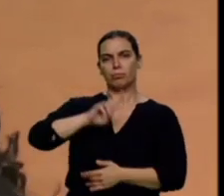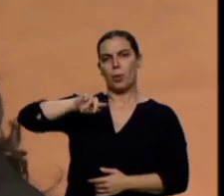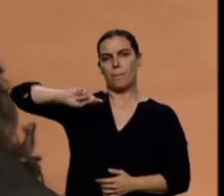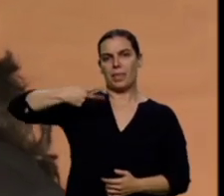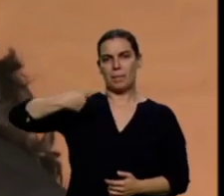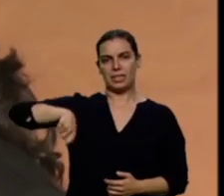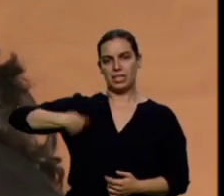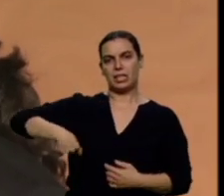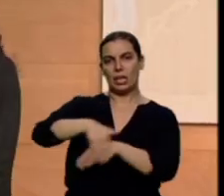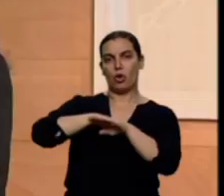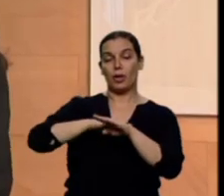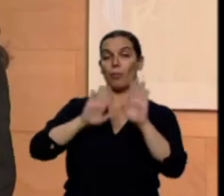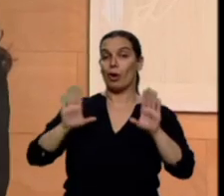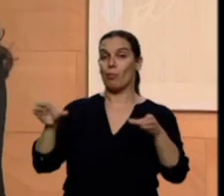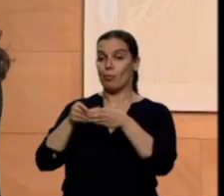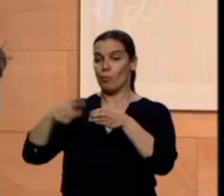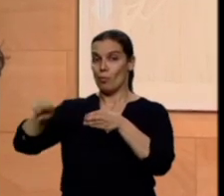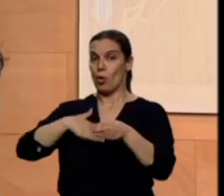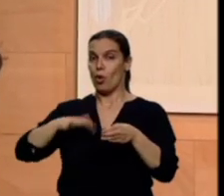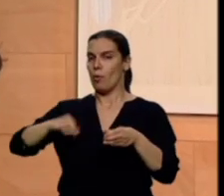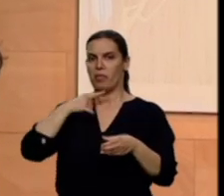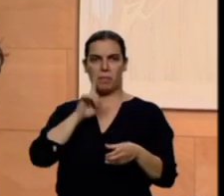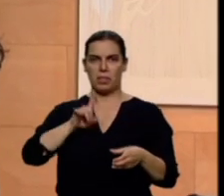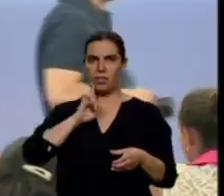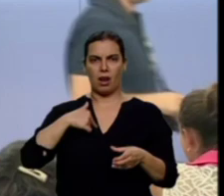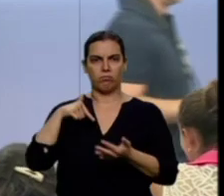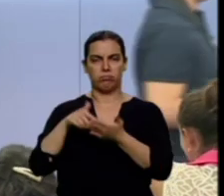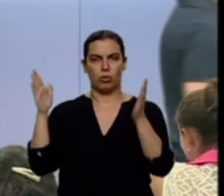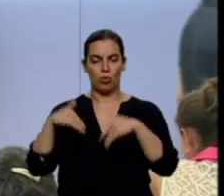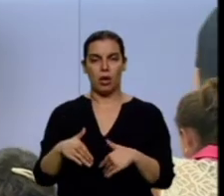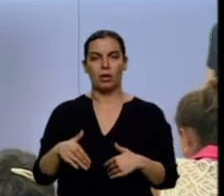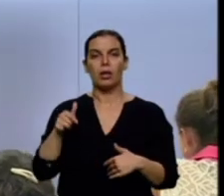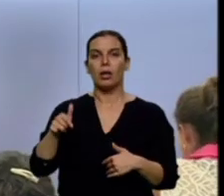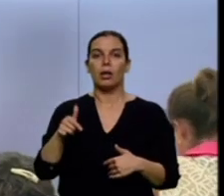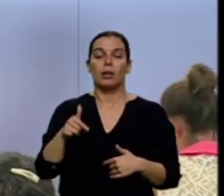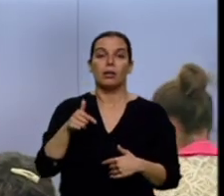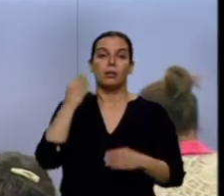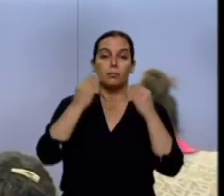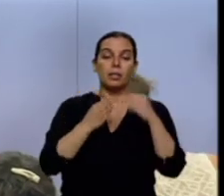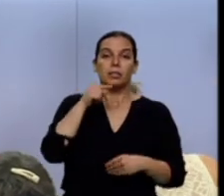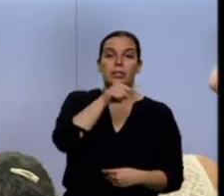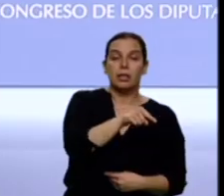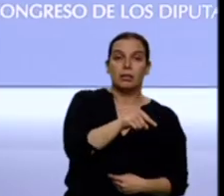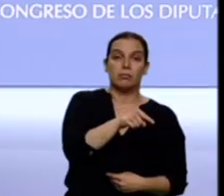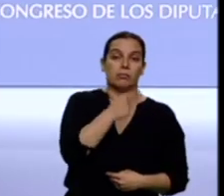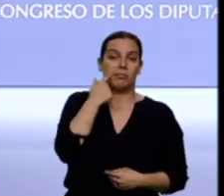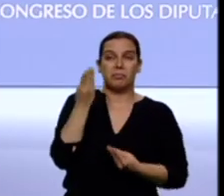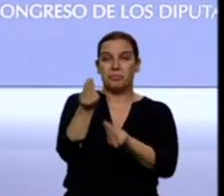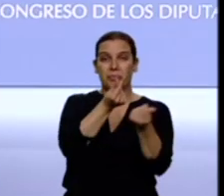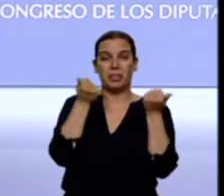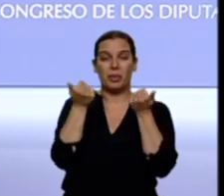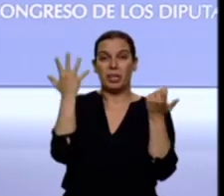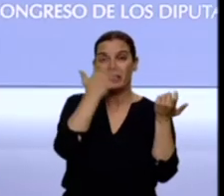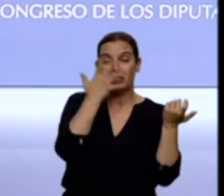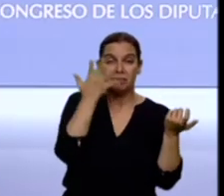No hay avances y los socialistas insisten en que solo contemplan que Sánchez se presente en julio. Todo en un clima de desconfianza. La confianza